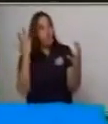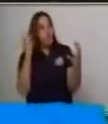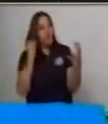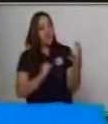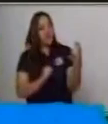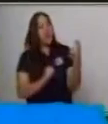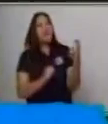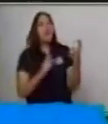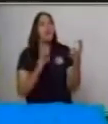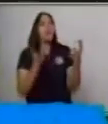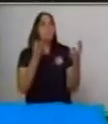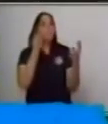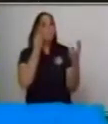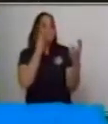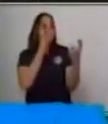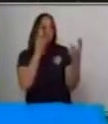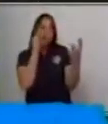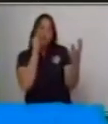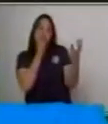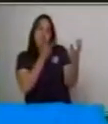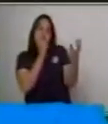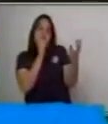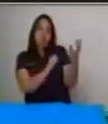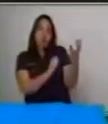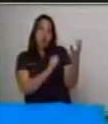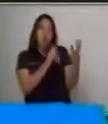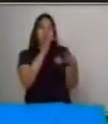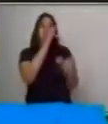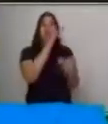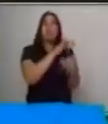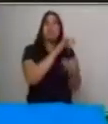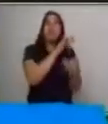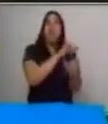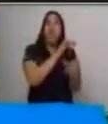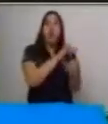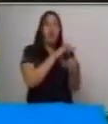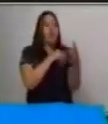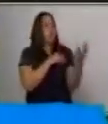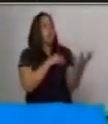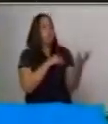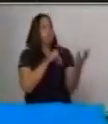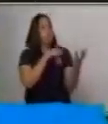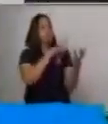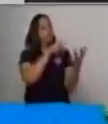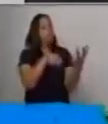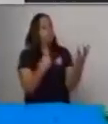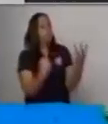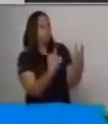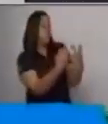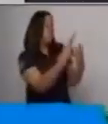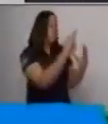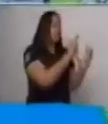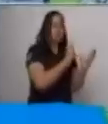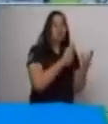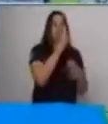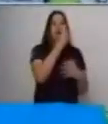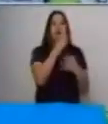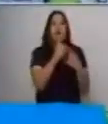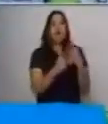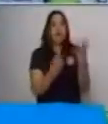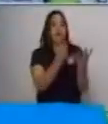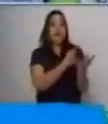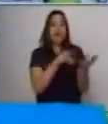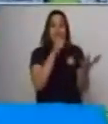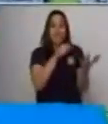En este caso voy a ver, voy a palpar, y voy a ver cada una de las características de este objeto.